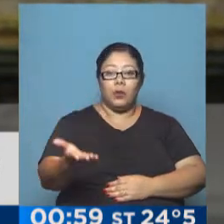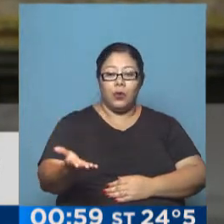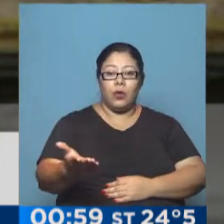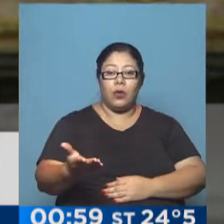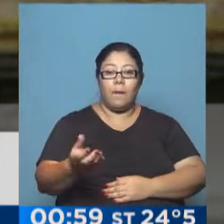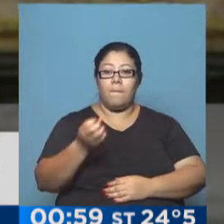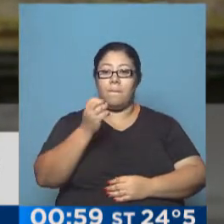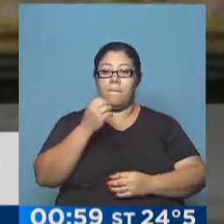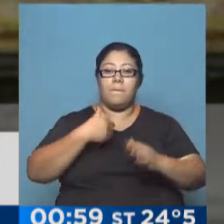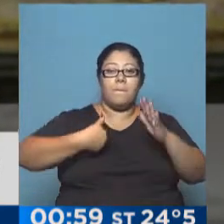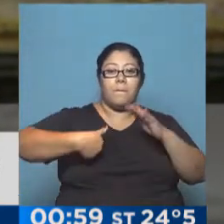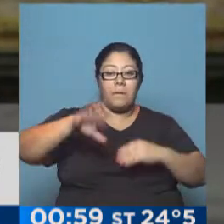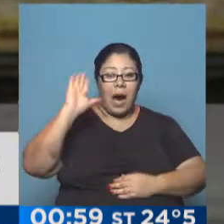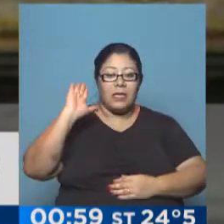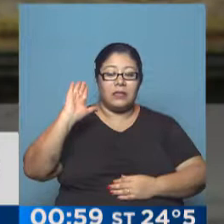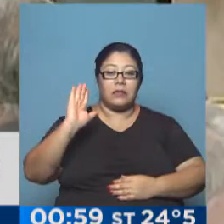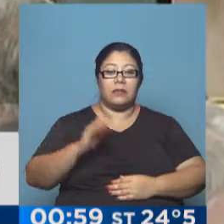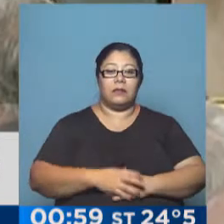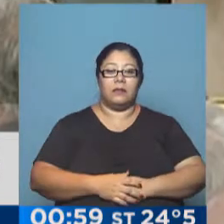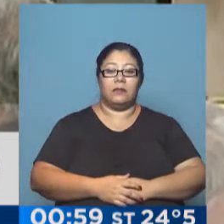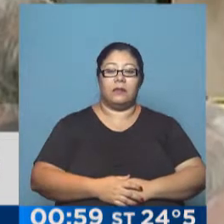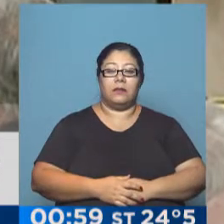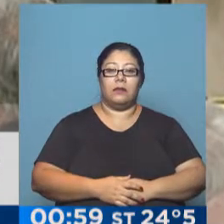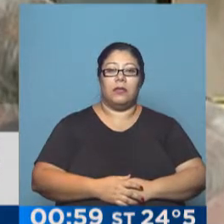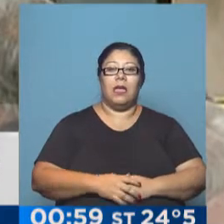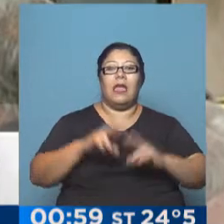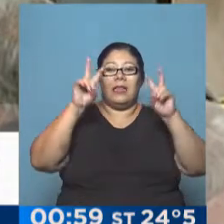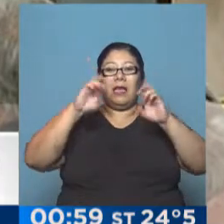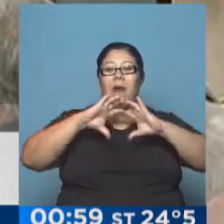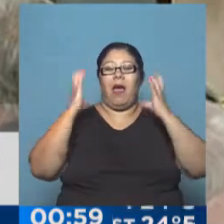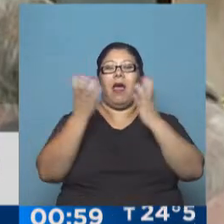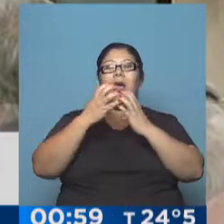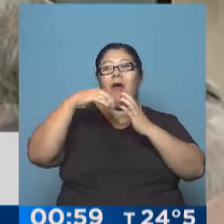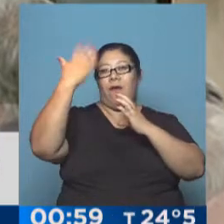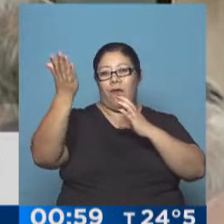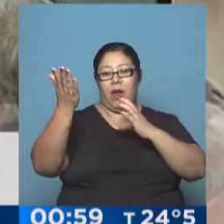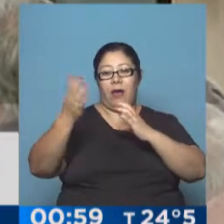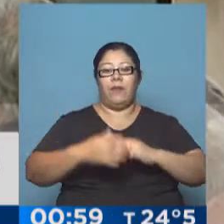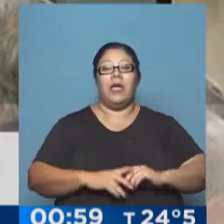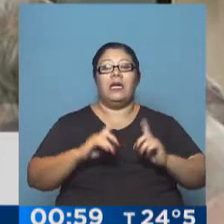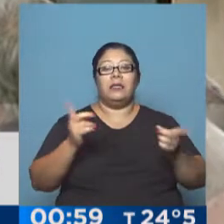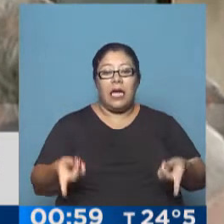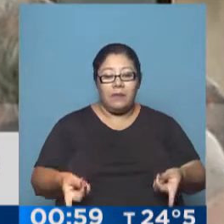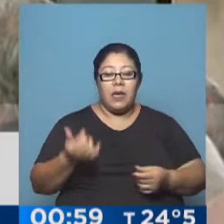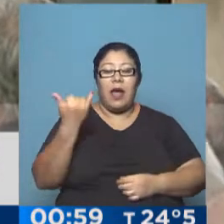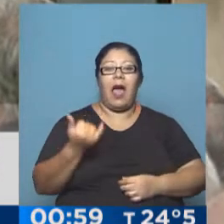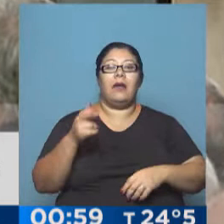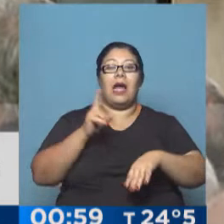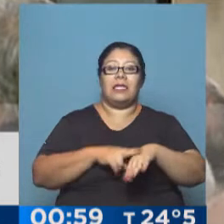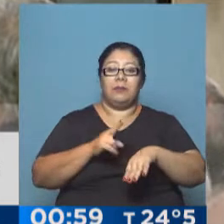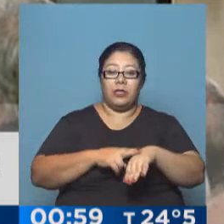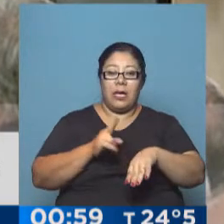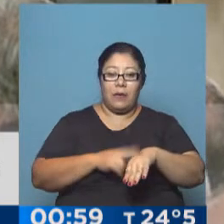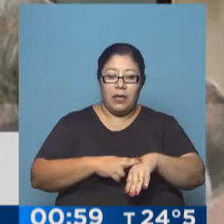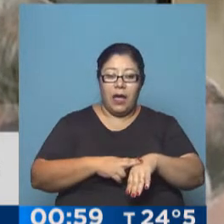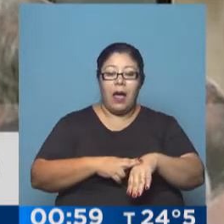lejos, más alto, quizás. También tenemos una responsabilidad a la hora de acoger a los